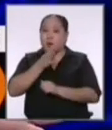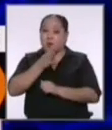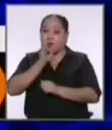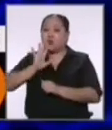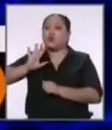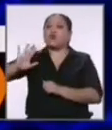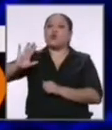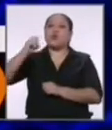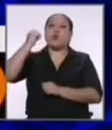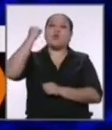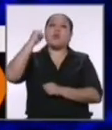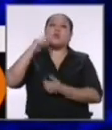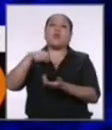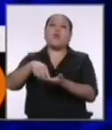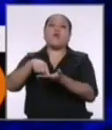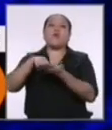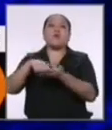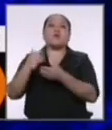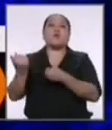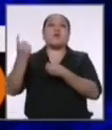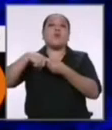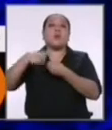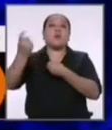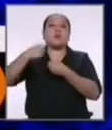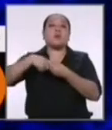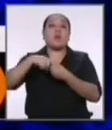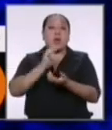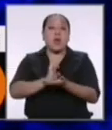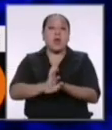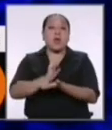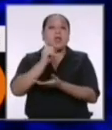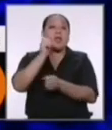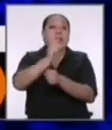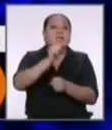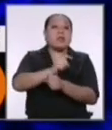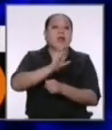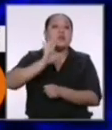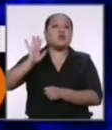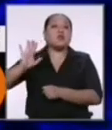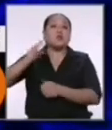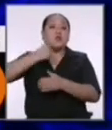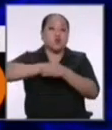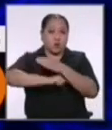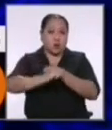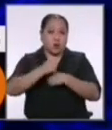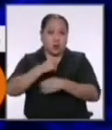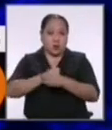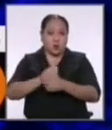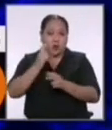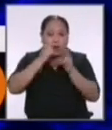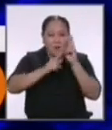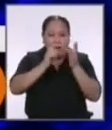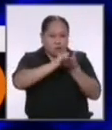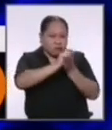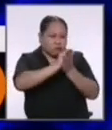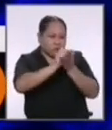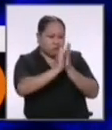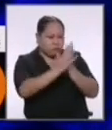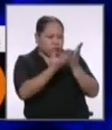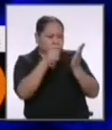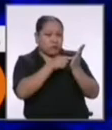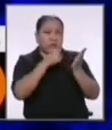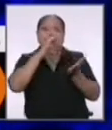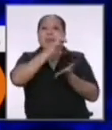el derecho y la obligación de participar en la educación de sus hijos por eso tenemos que hacer una revisión de los textos y